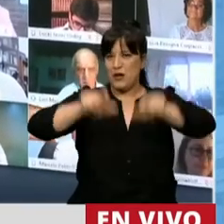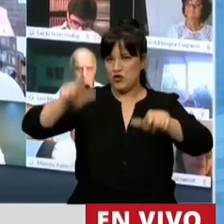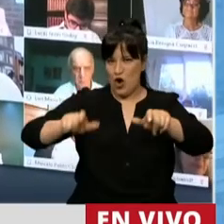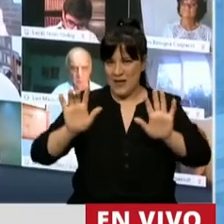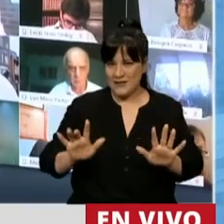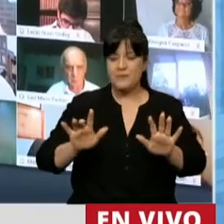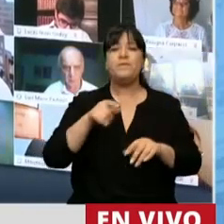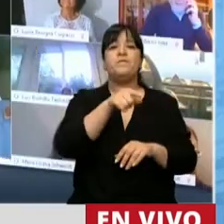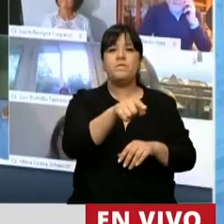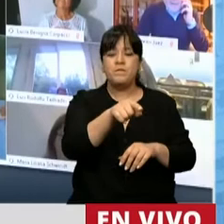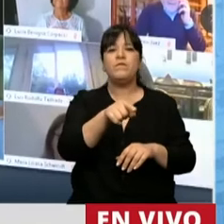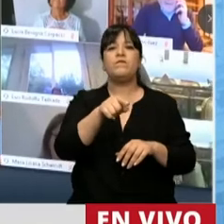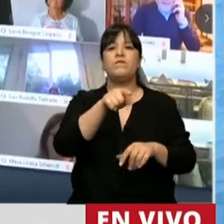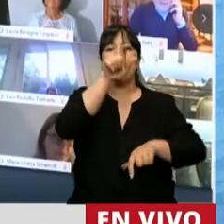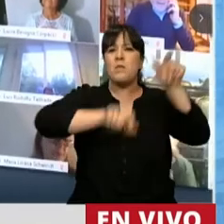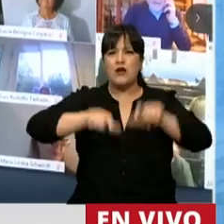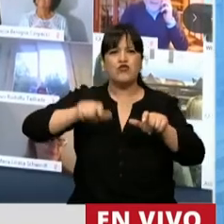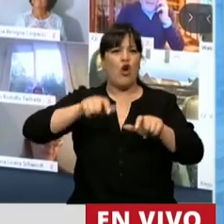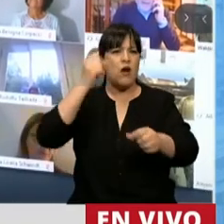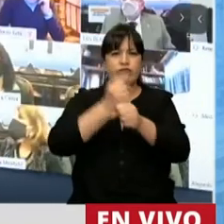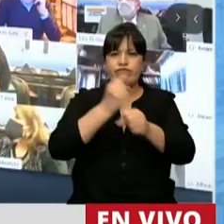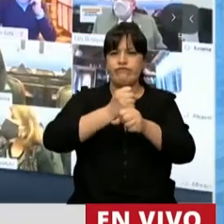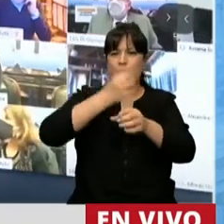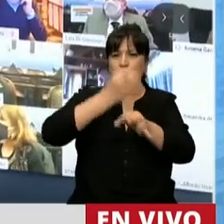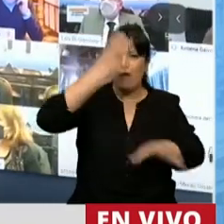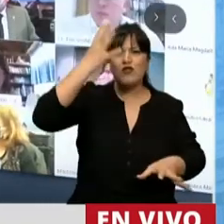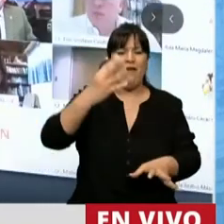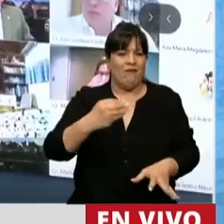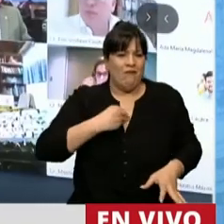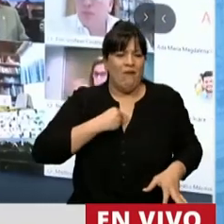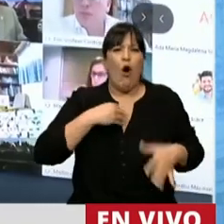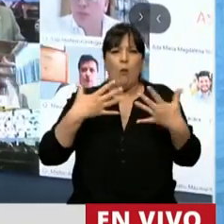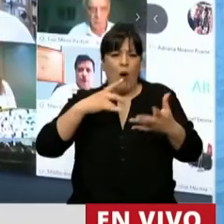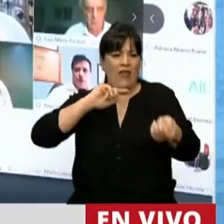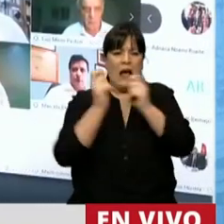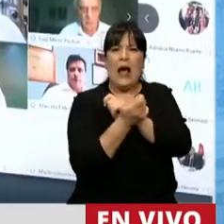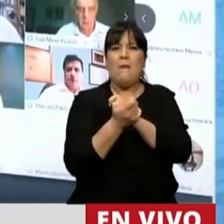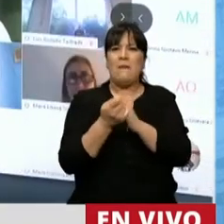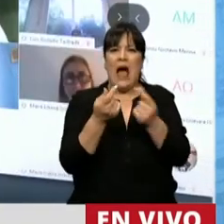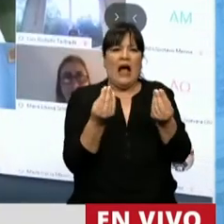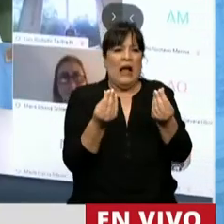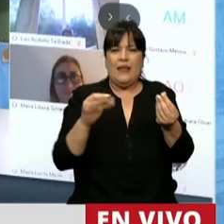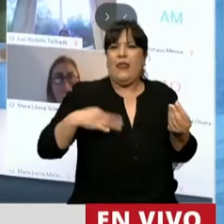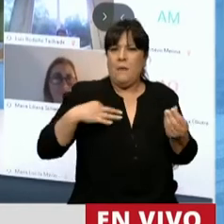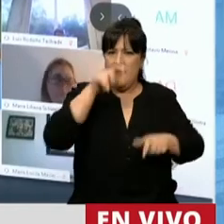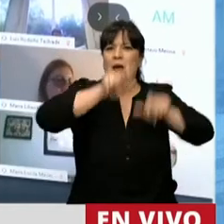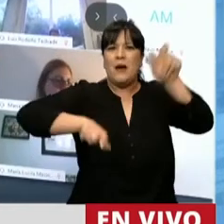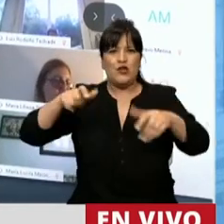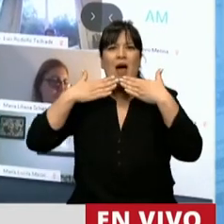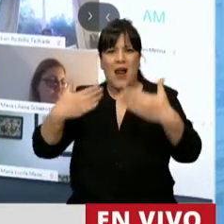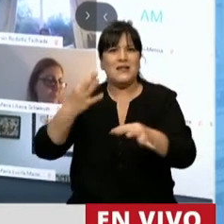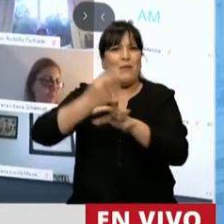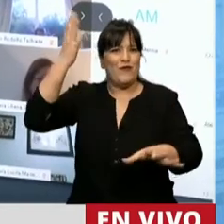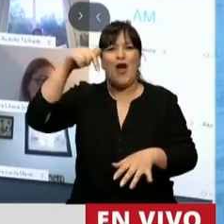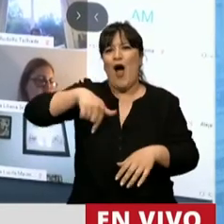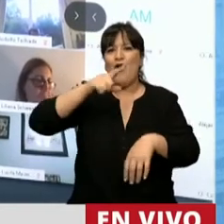Son la fuerza laboral con fuerza vocacional capaz de cambiar el destino y la calidad de vida de los usuarios a los sistemas. Este año pandémico y